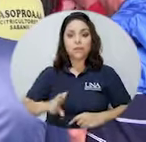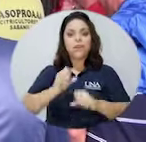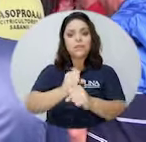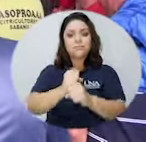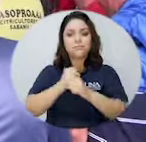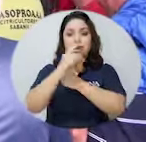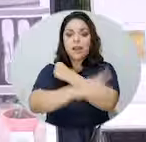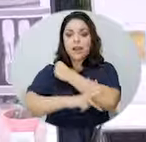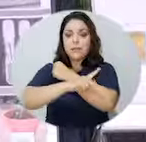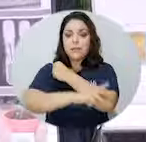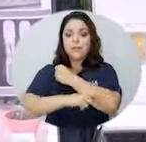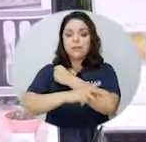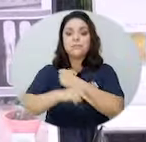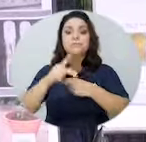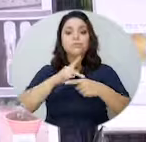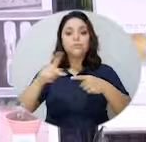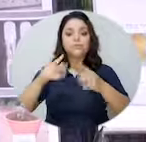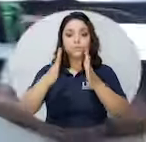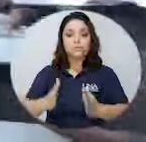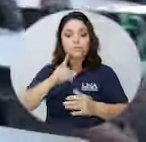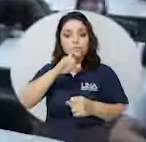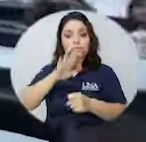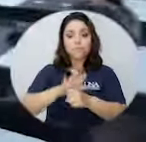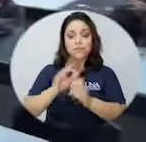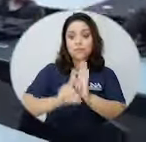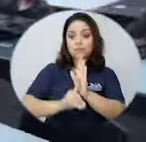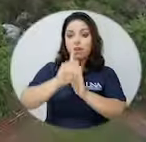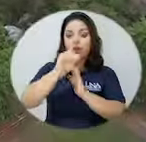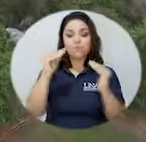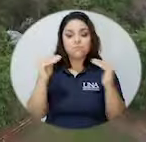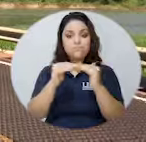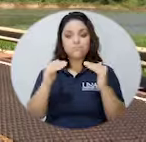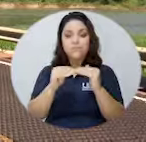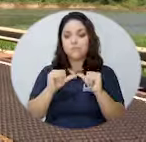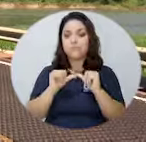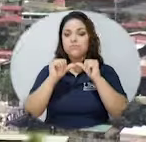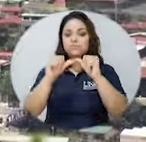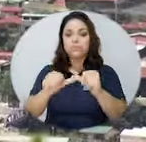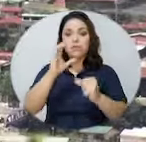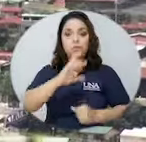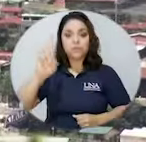profesionales comprometidos con el desarrollo equitativo y sostenible de Costa Rica.